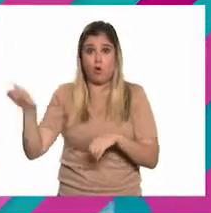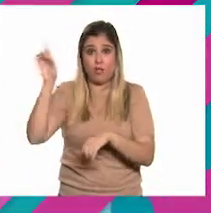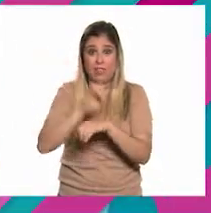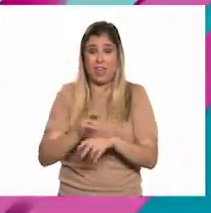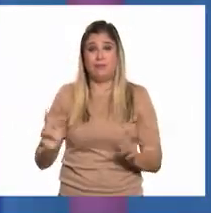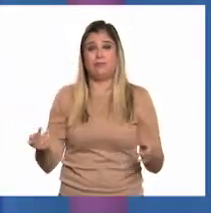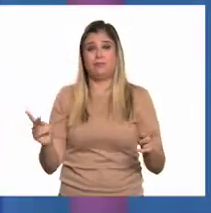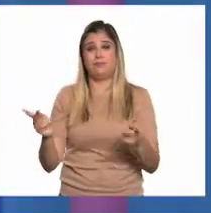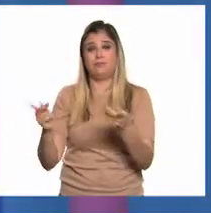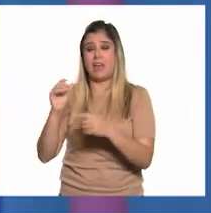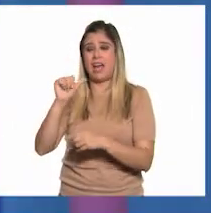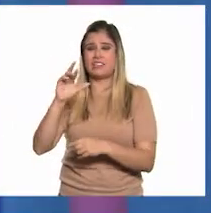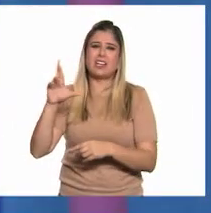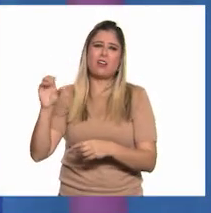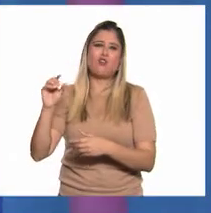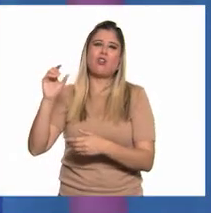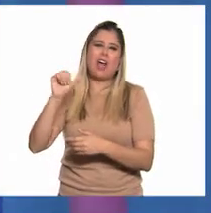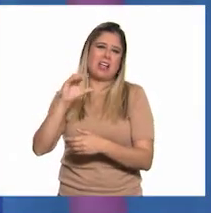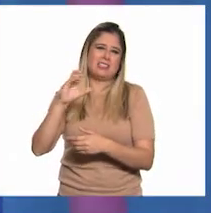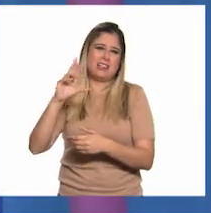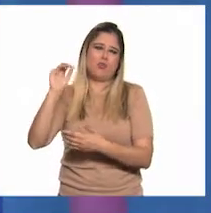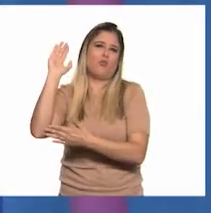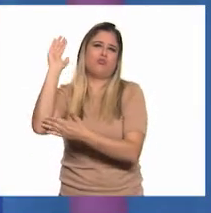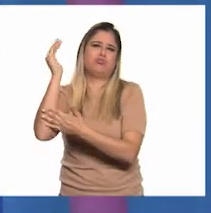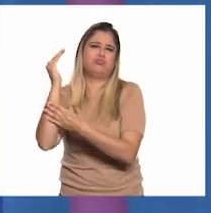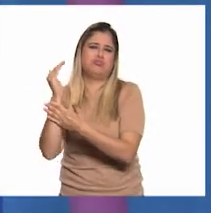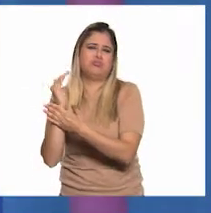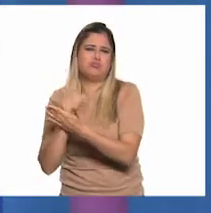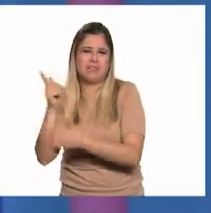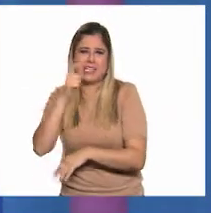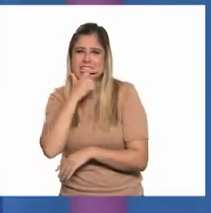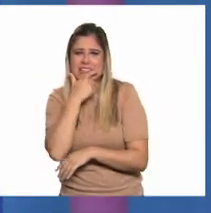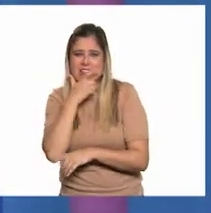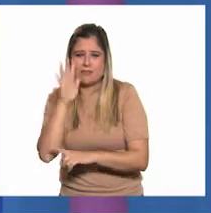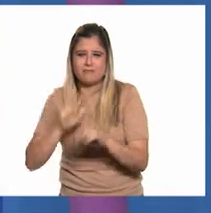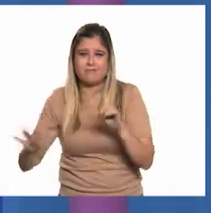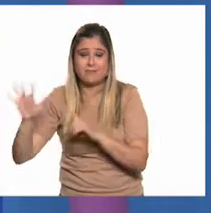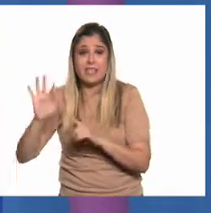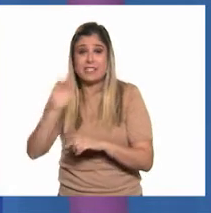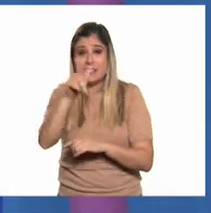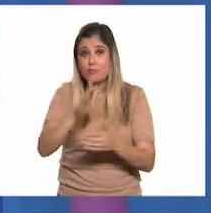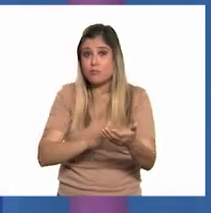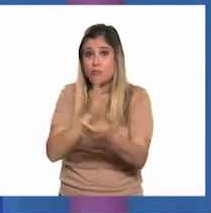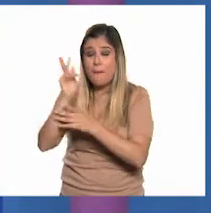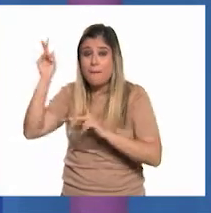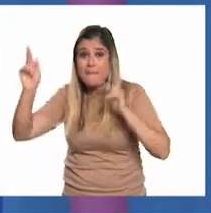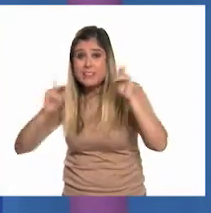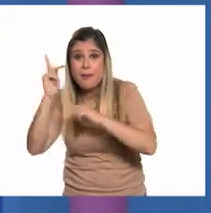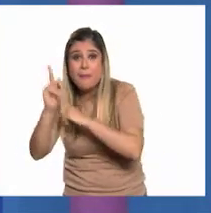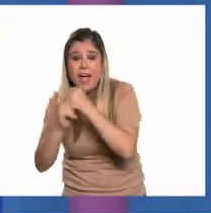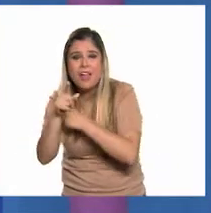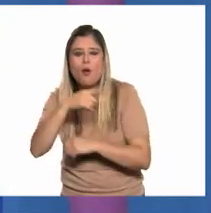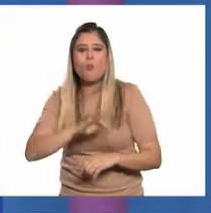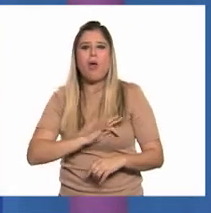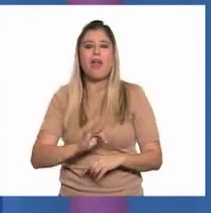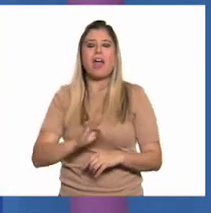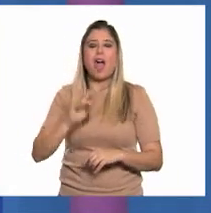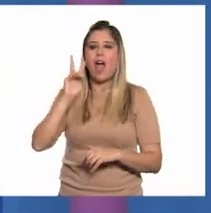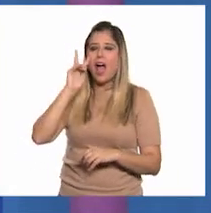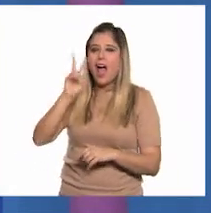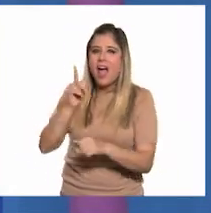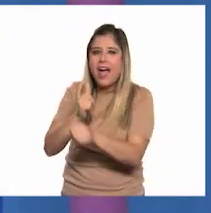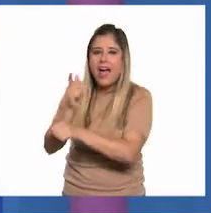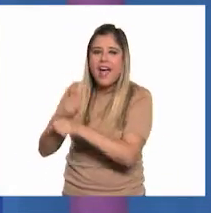acero ha disminuido en el Reino Unido. Sin embargo, si visitamos este país, podemos reconocer la huella